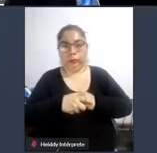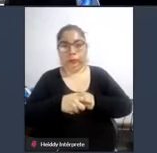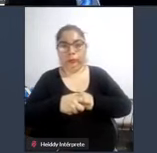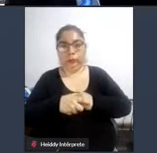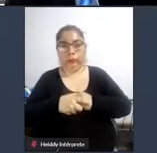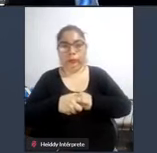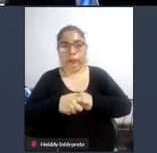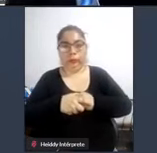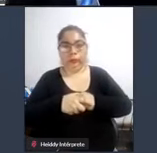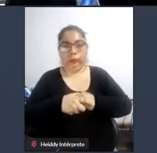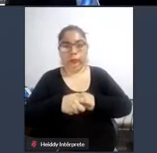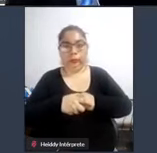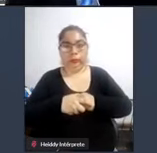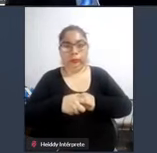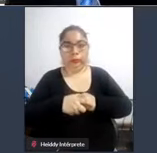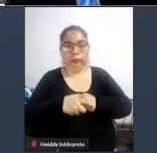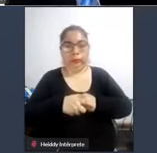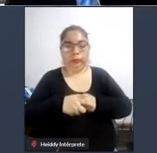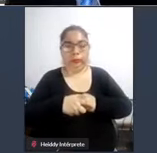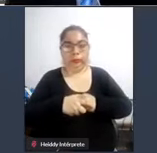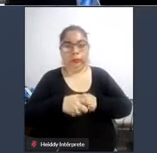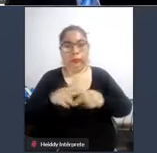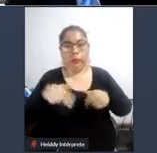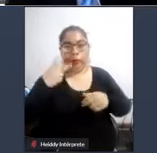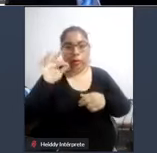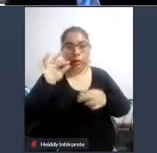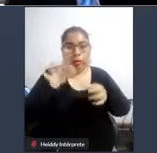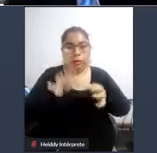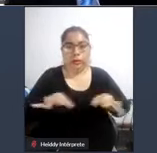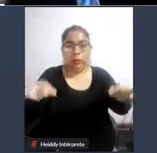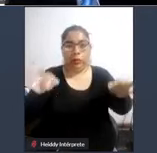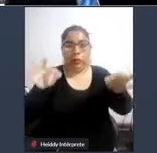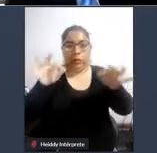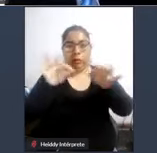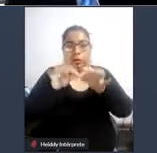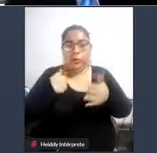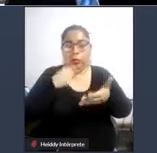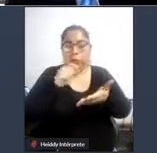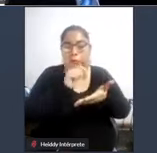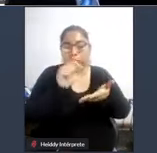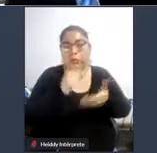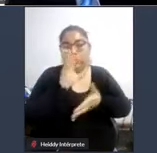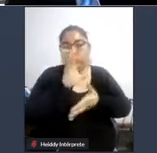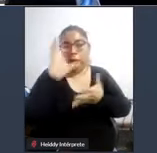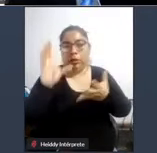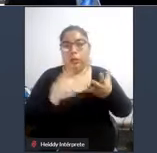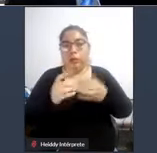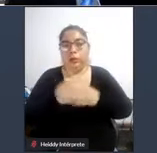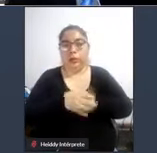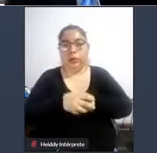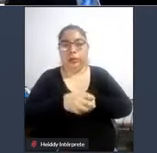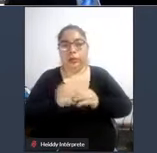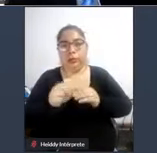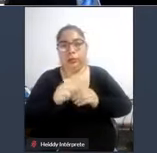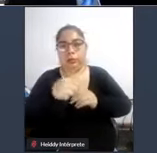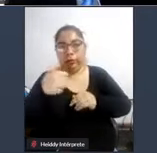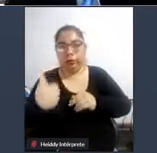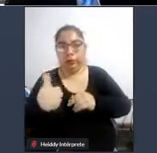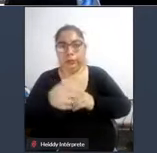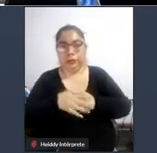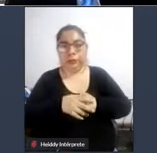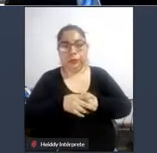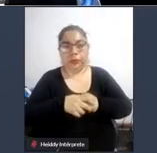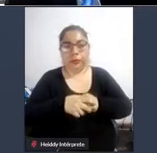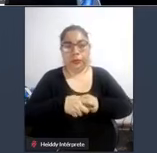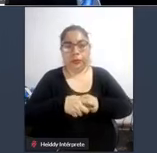no es tan importante para mí registrarme en el CONADIS la otra cosa es que este registro